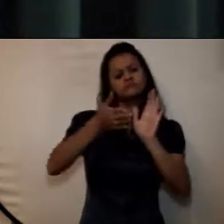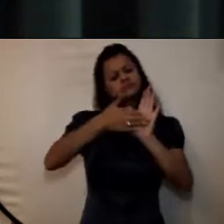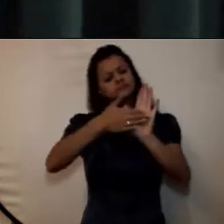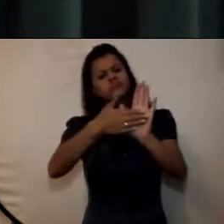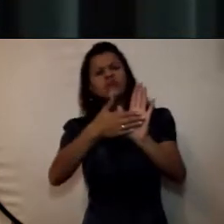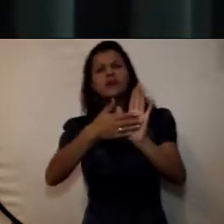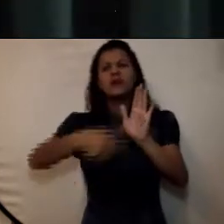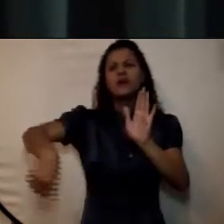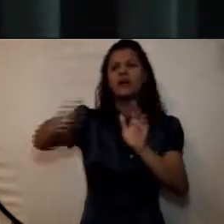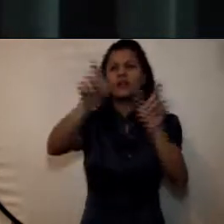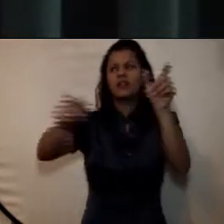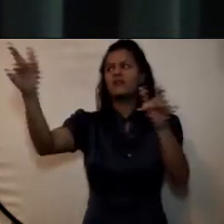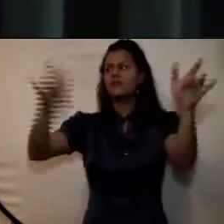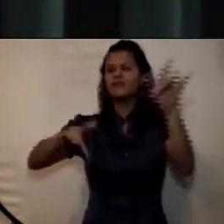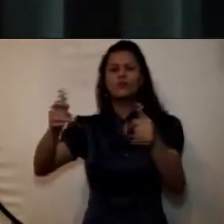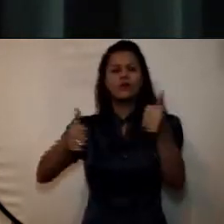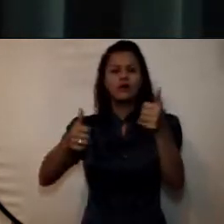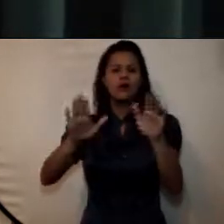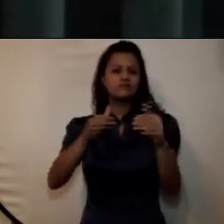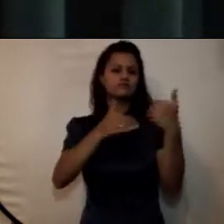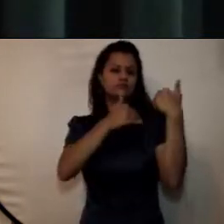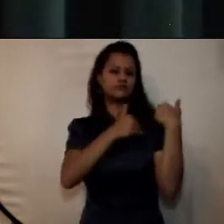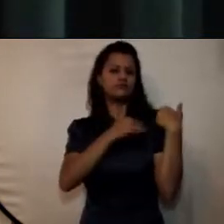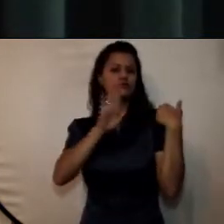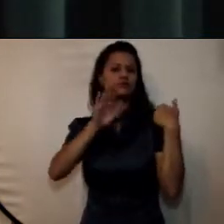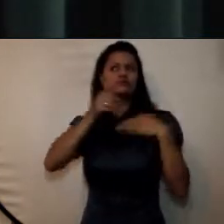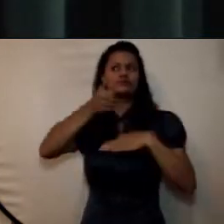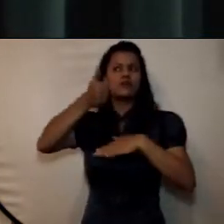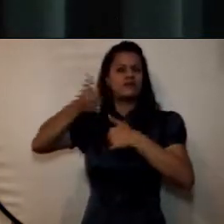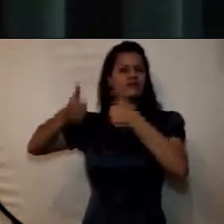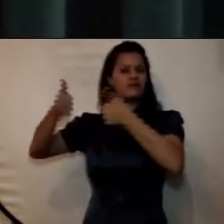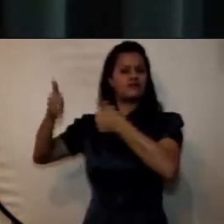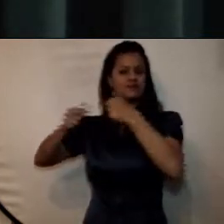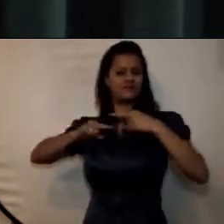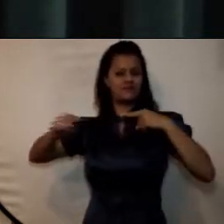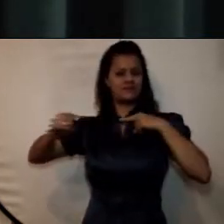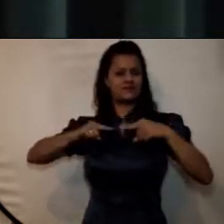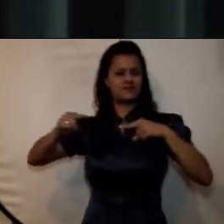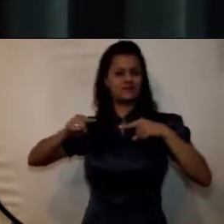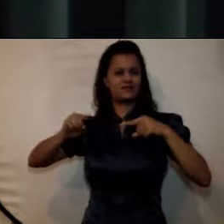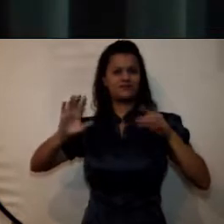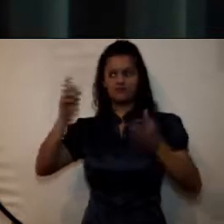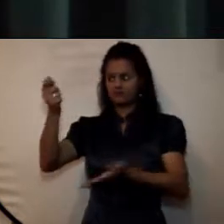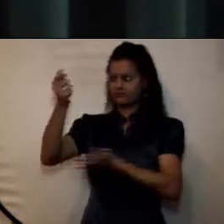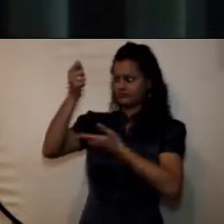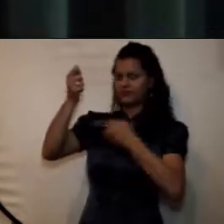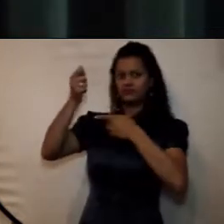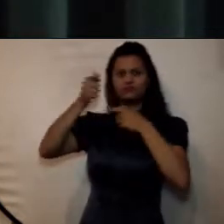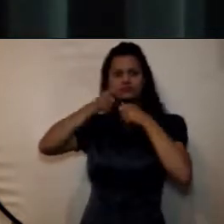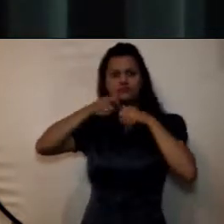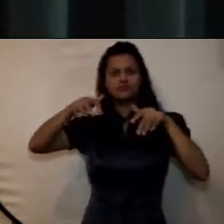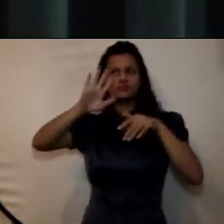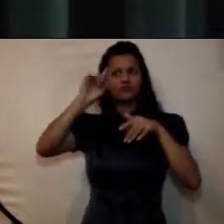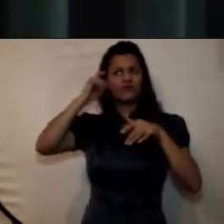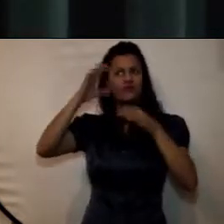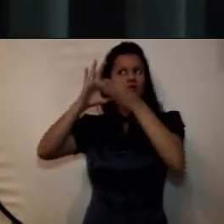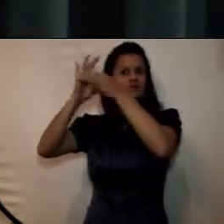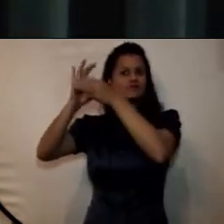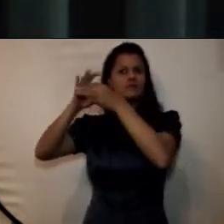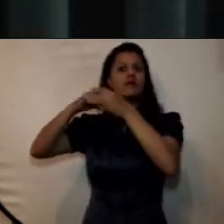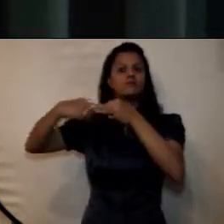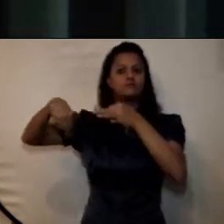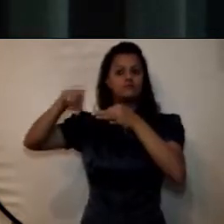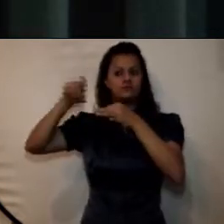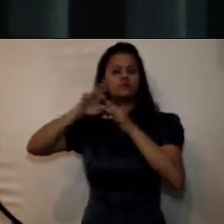deber que tienen las autoridades de la Administración Pública de responder por las exigencias que realice la ciudadanía, tanto por el